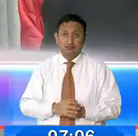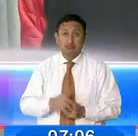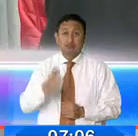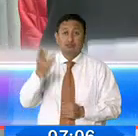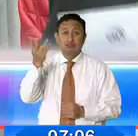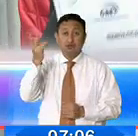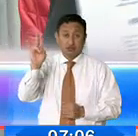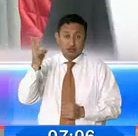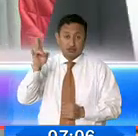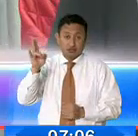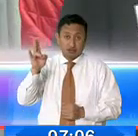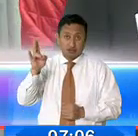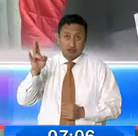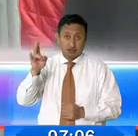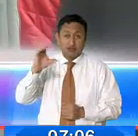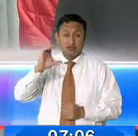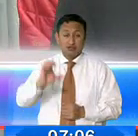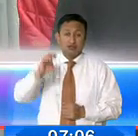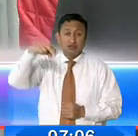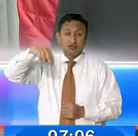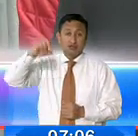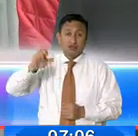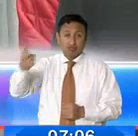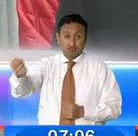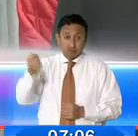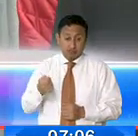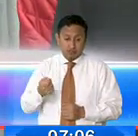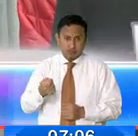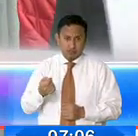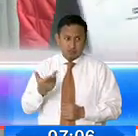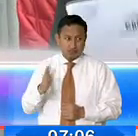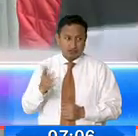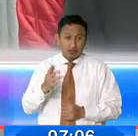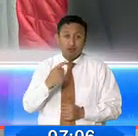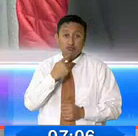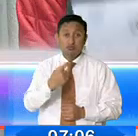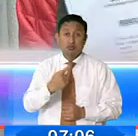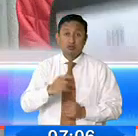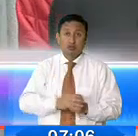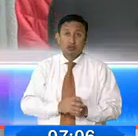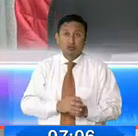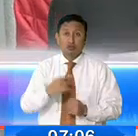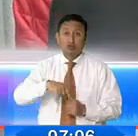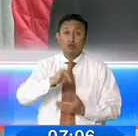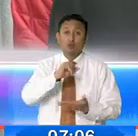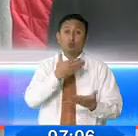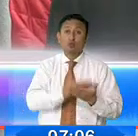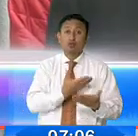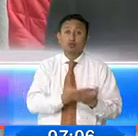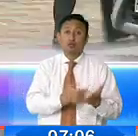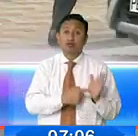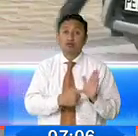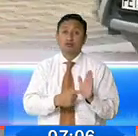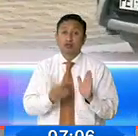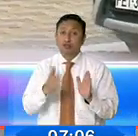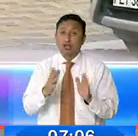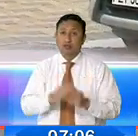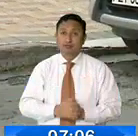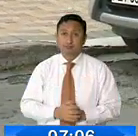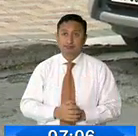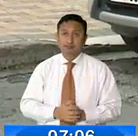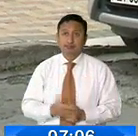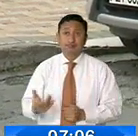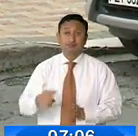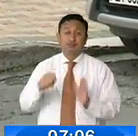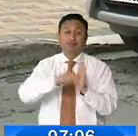2017, el CNE no nos entregó Fondo Partidario aduciendo que no habíamos justificado la caja transitoria. Los abogados